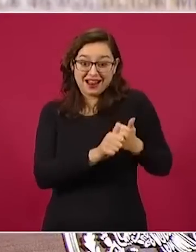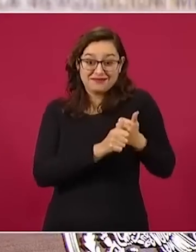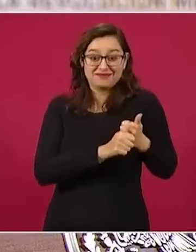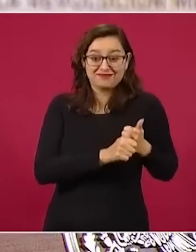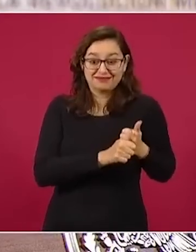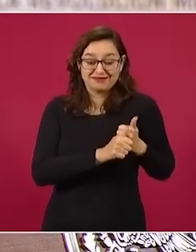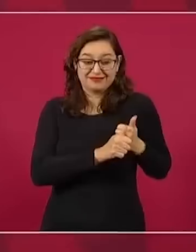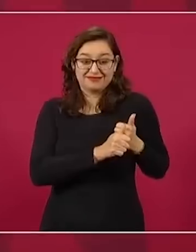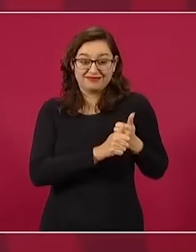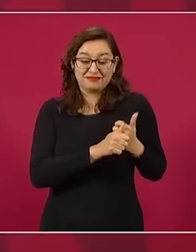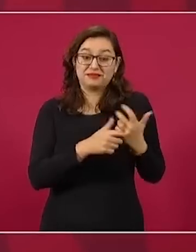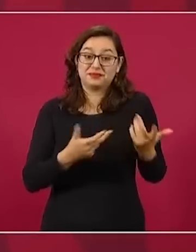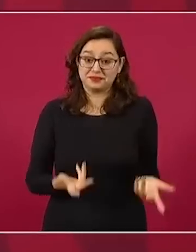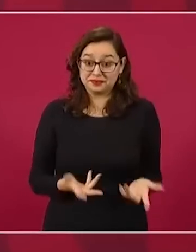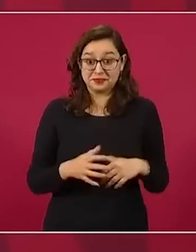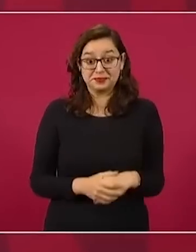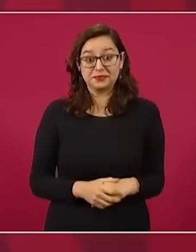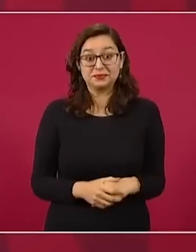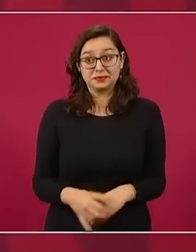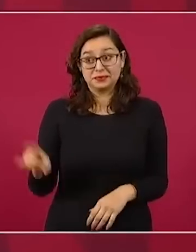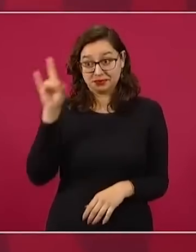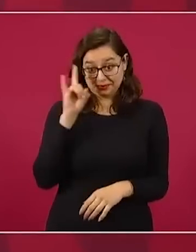los que se juntan con el diablo les va mal.